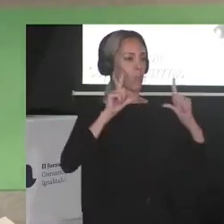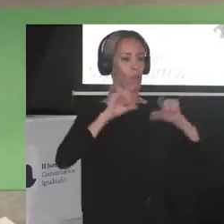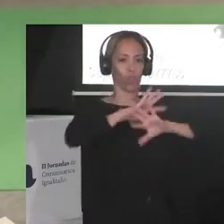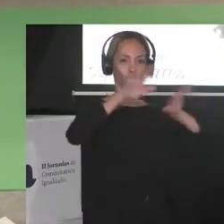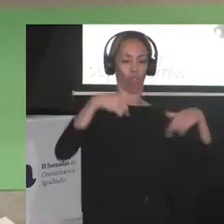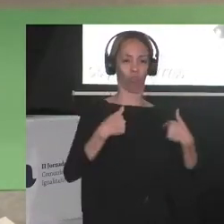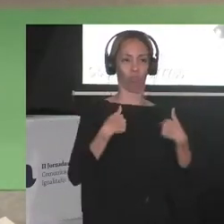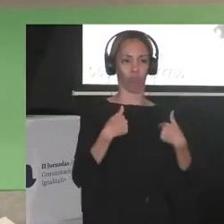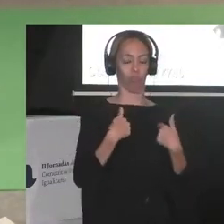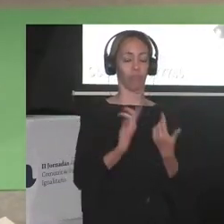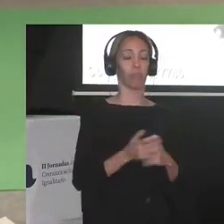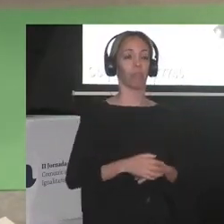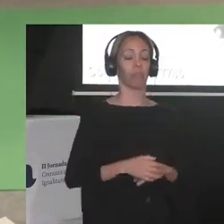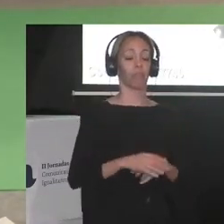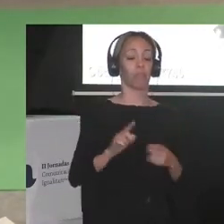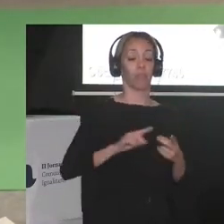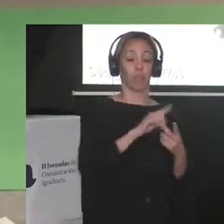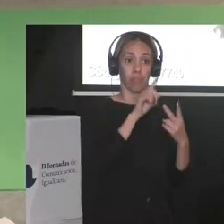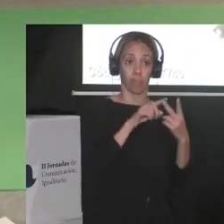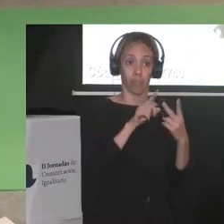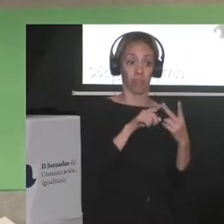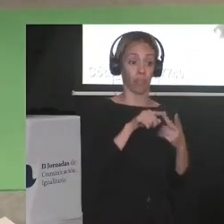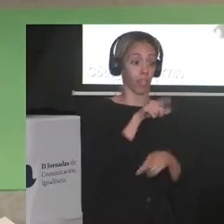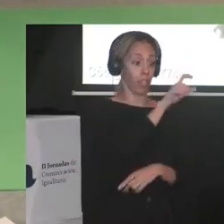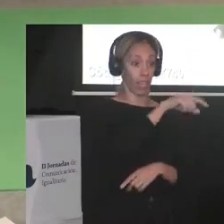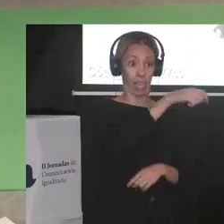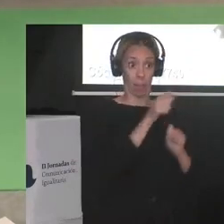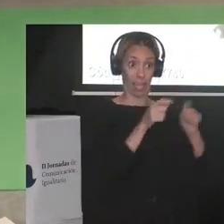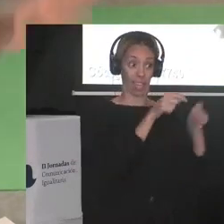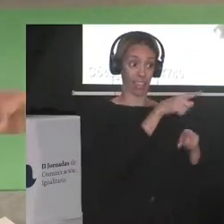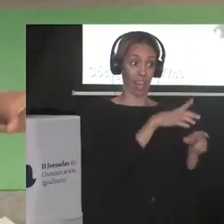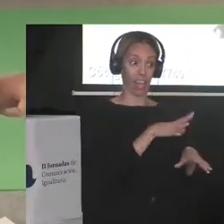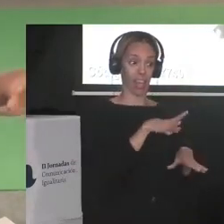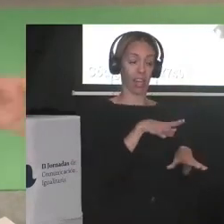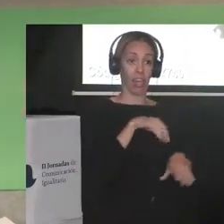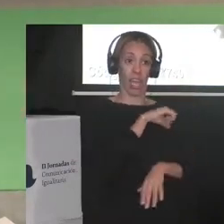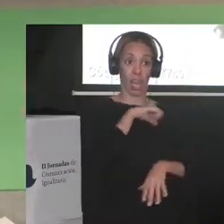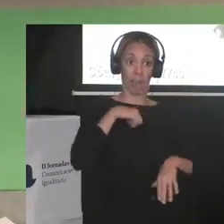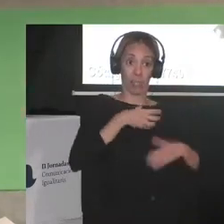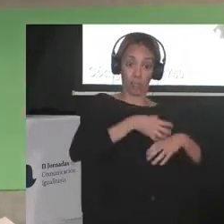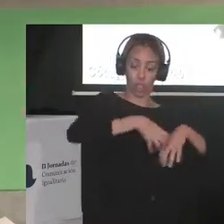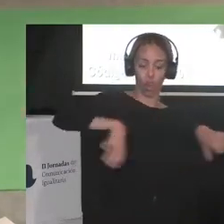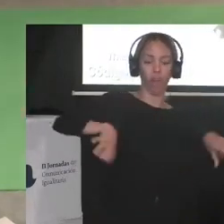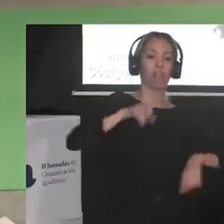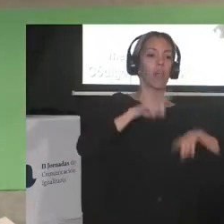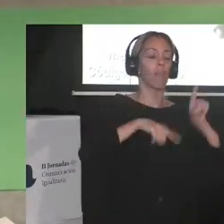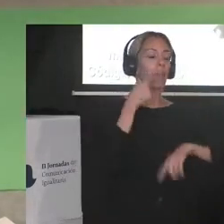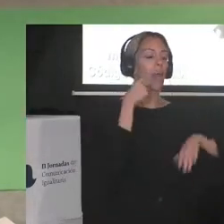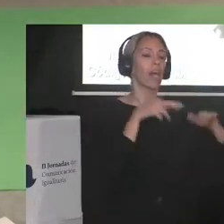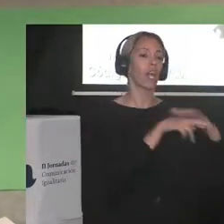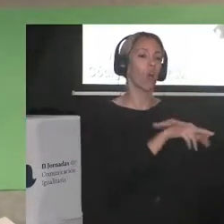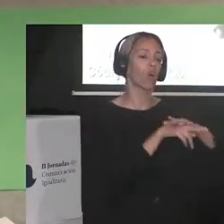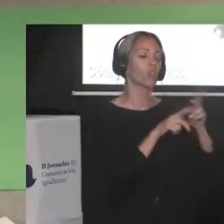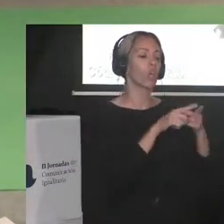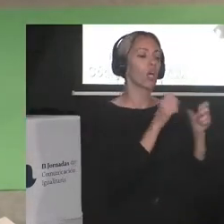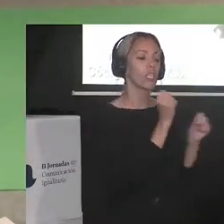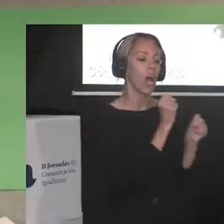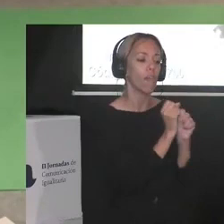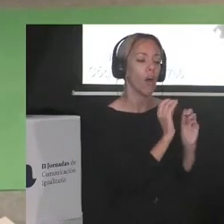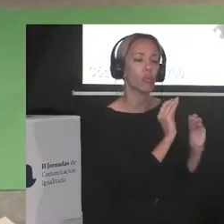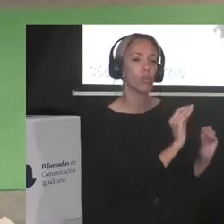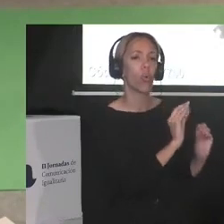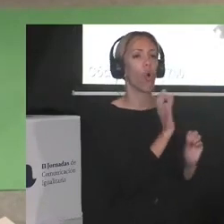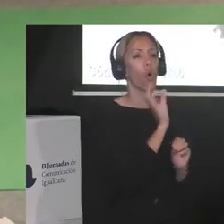emancipación de las segundas dependería en última instancia de los recursos, el trabajo dadivoso y la ilustración